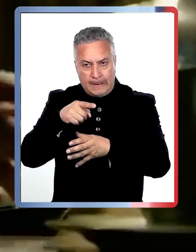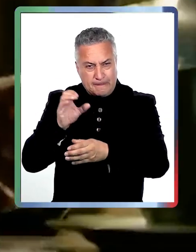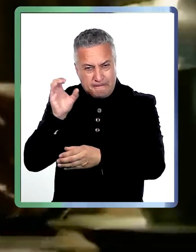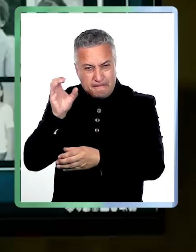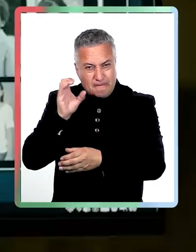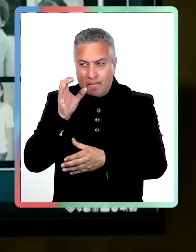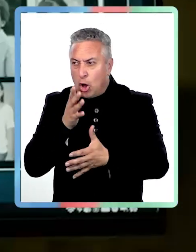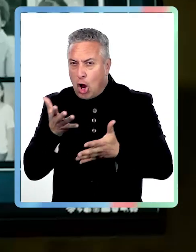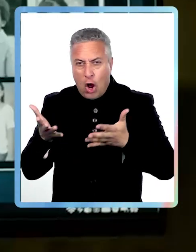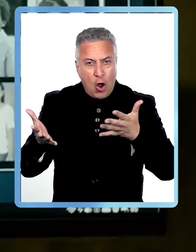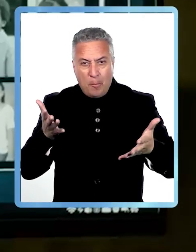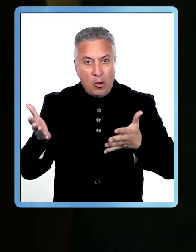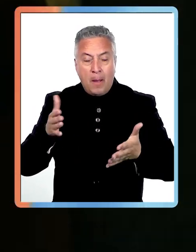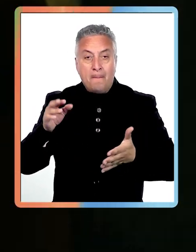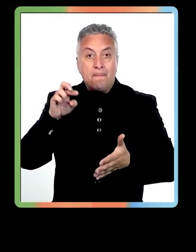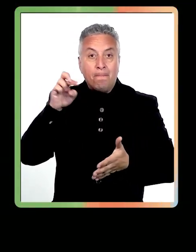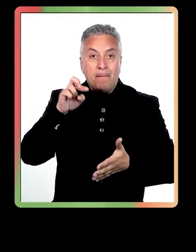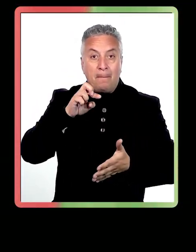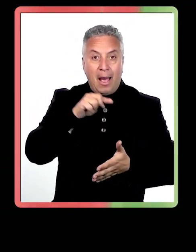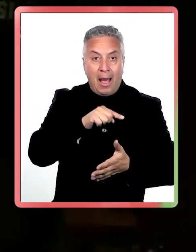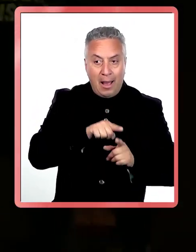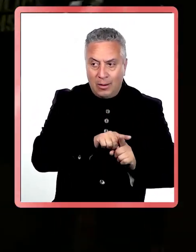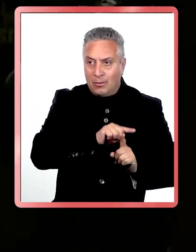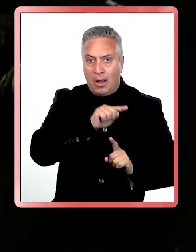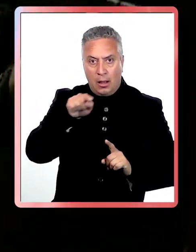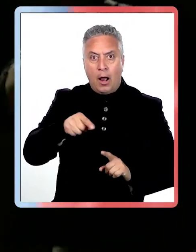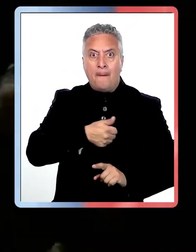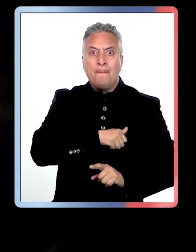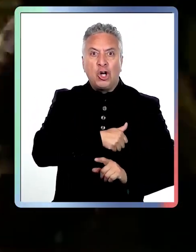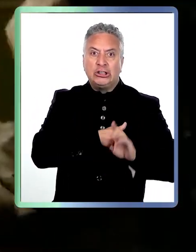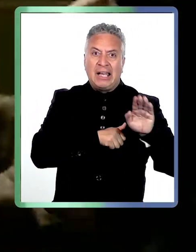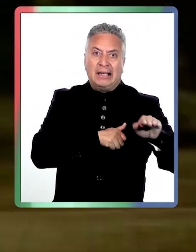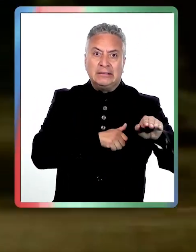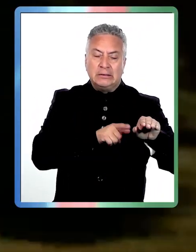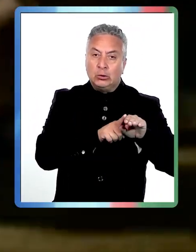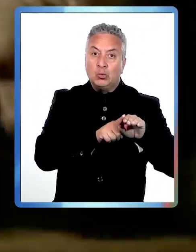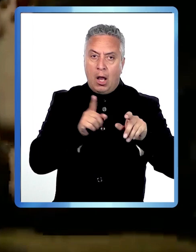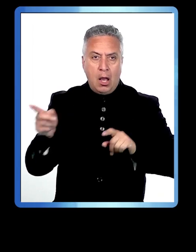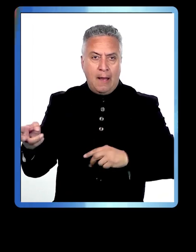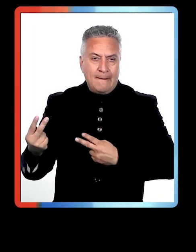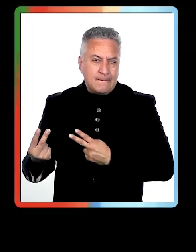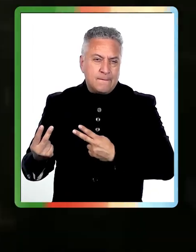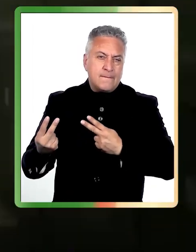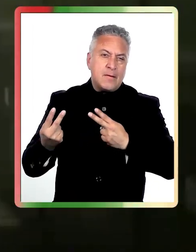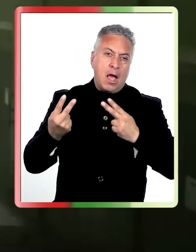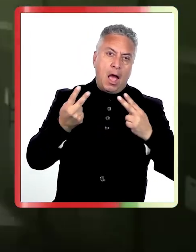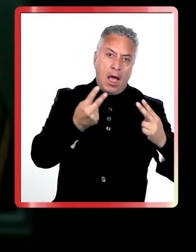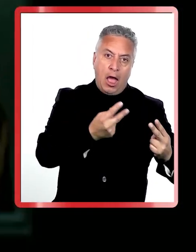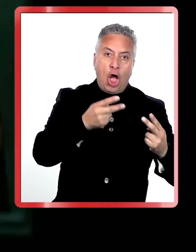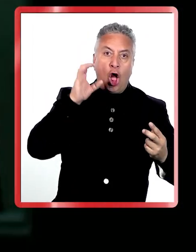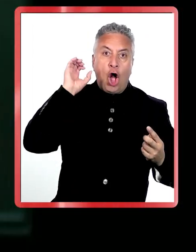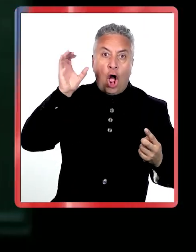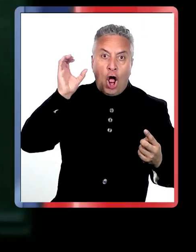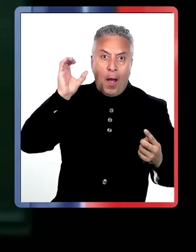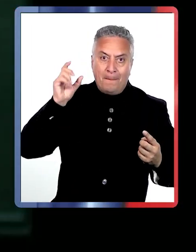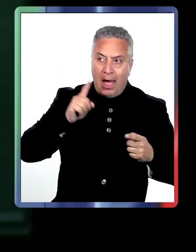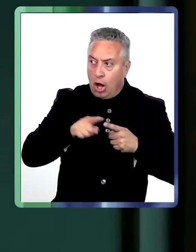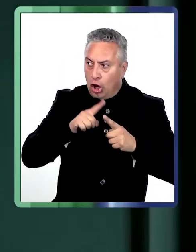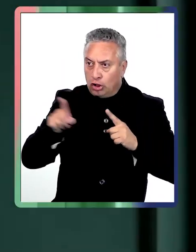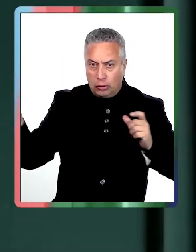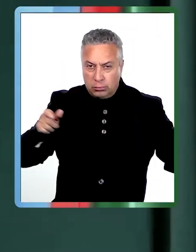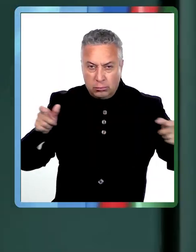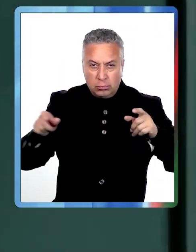cómo buscarlos, su padre llega al agente de policía, quien viaja hasta Colombia para organizar un plan de rescate junto a otros